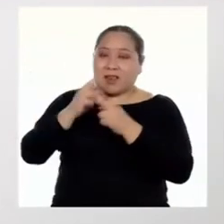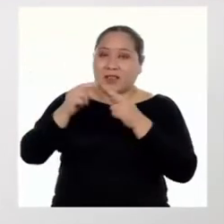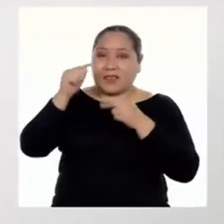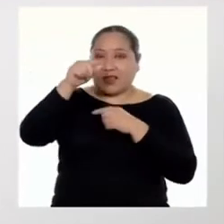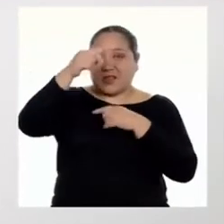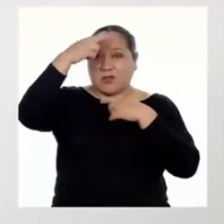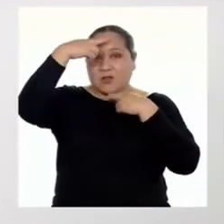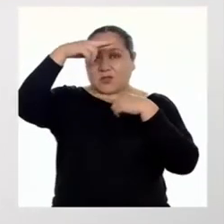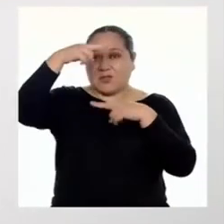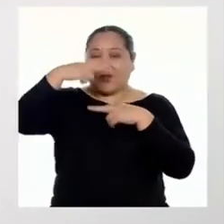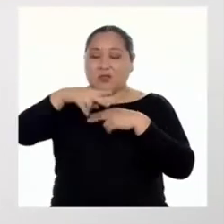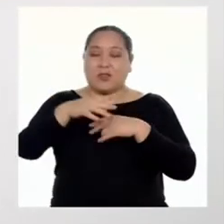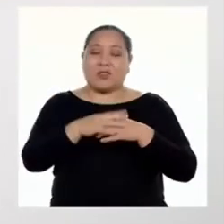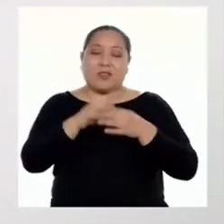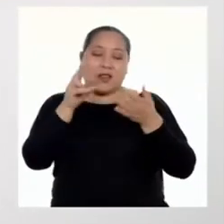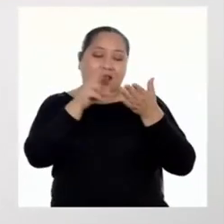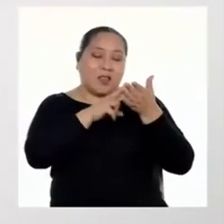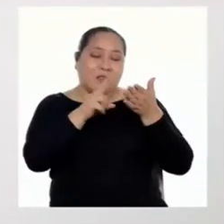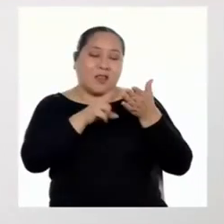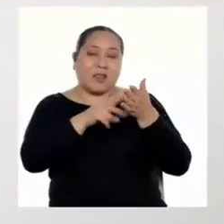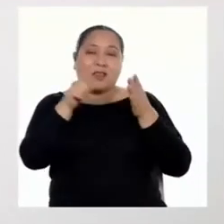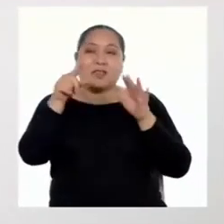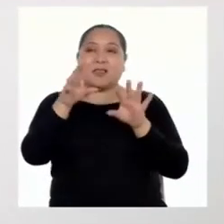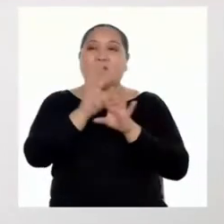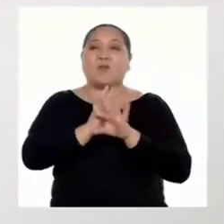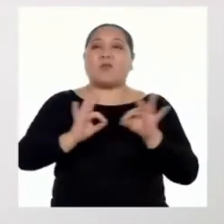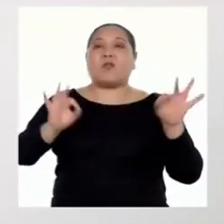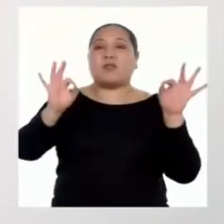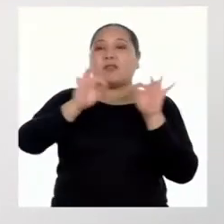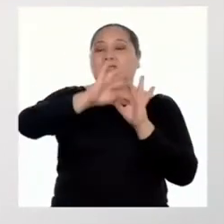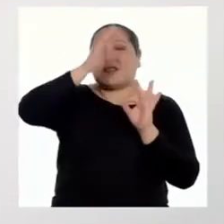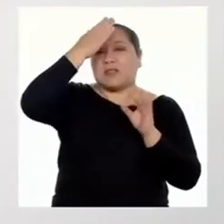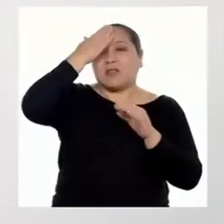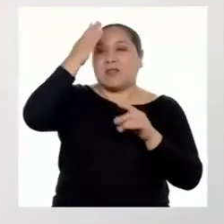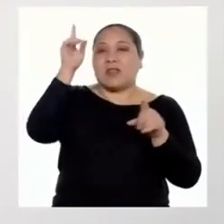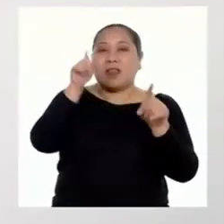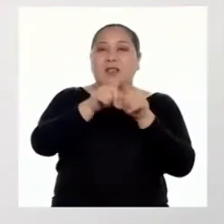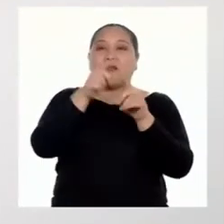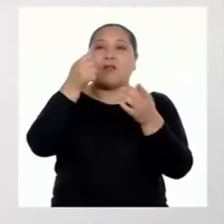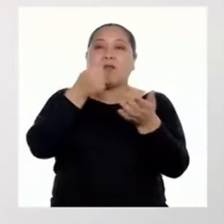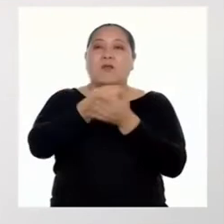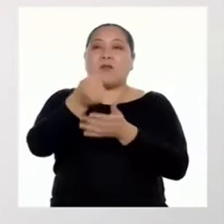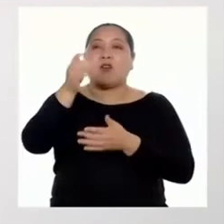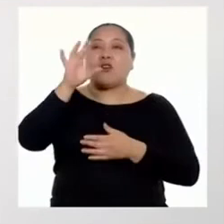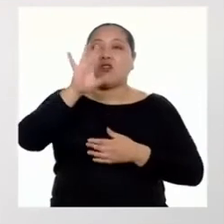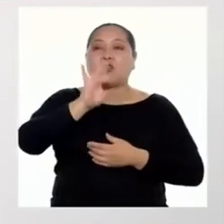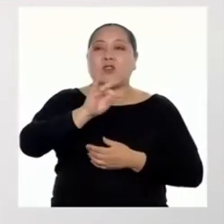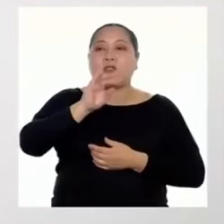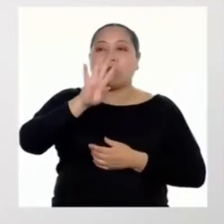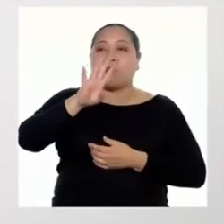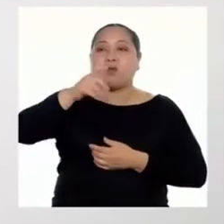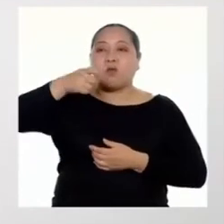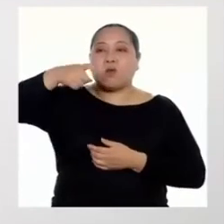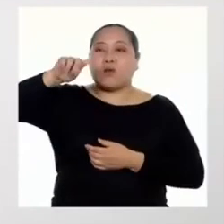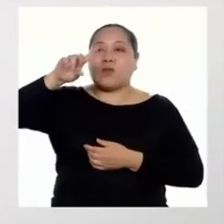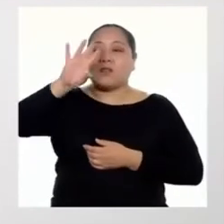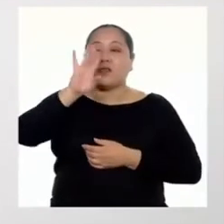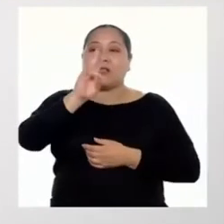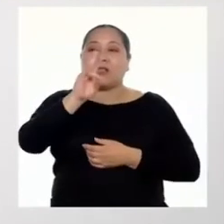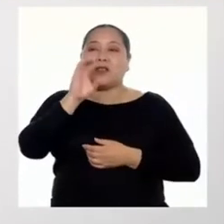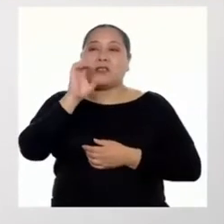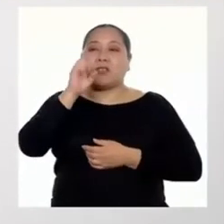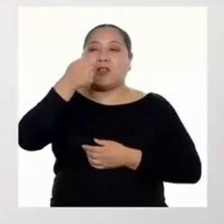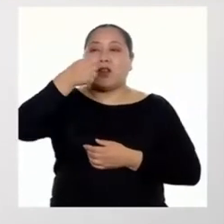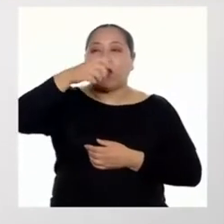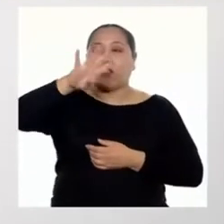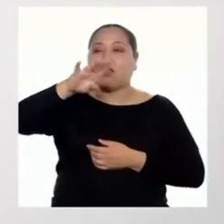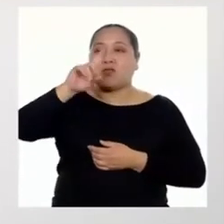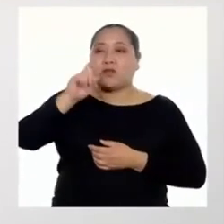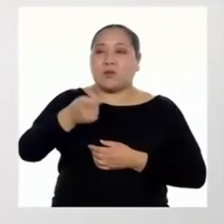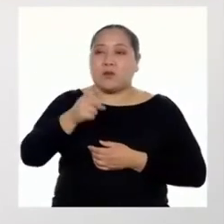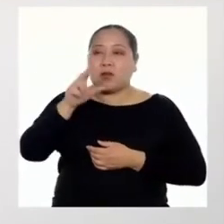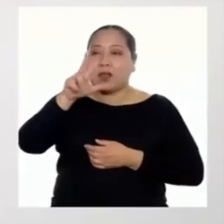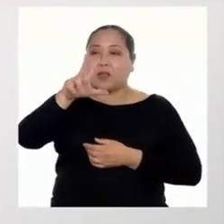noticia que leías, también es importante saber que se han invertido 84.714